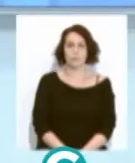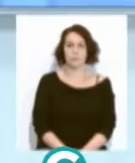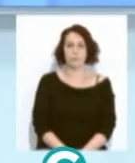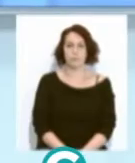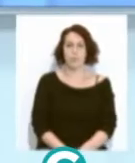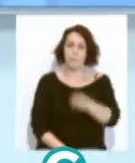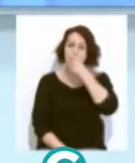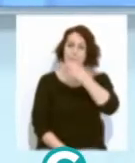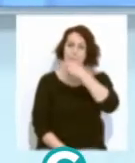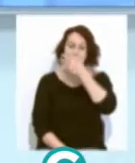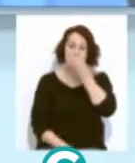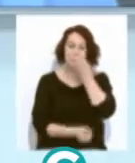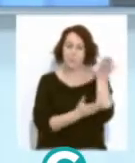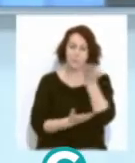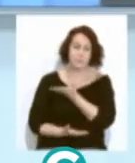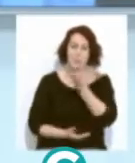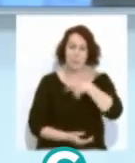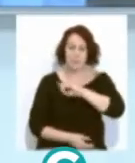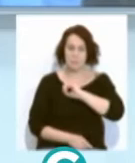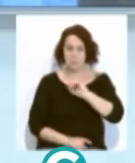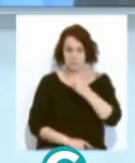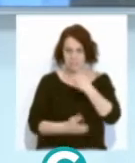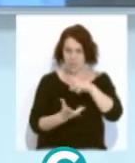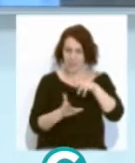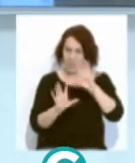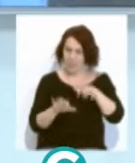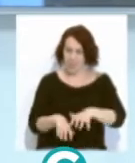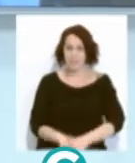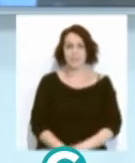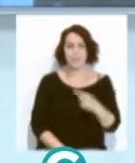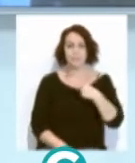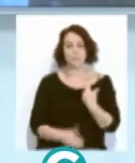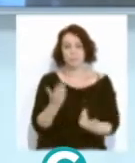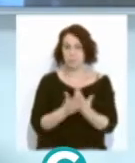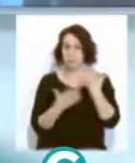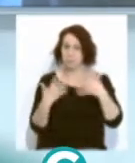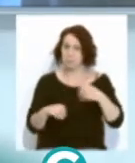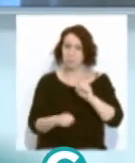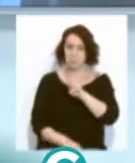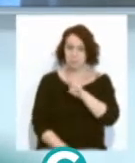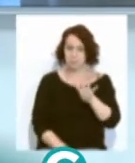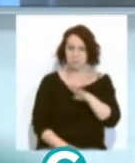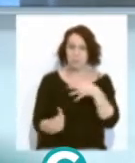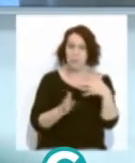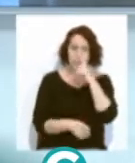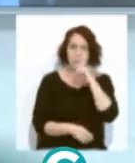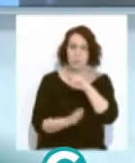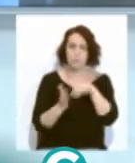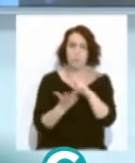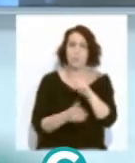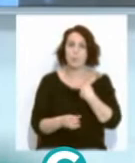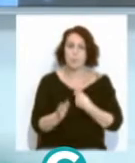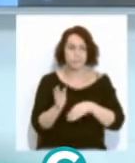Muy buenas tardes y bienvenidos a nuestra primera edición de Noticias Cádiz en este miércoles 24 de marzo de 2021.